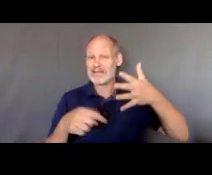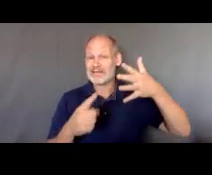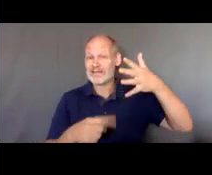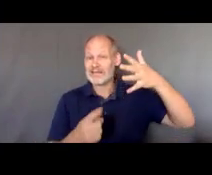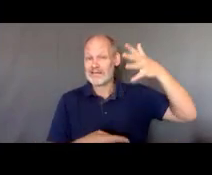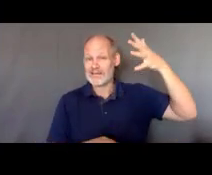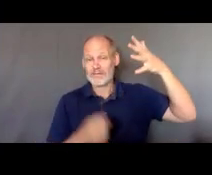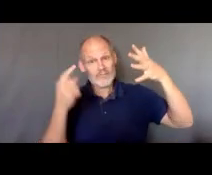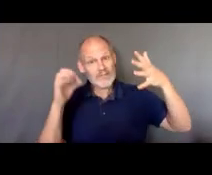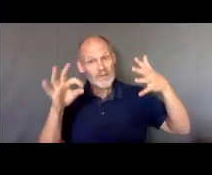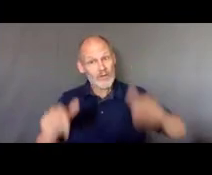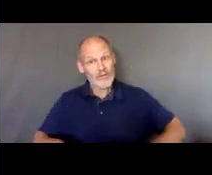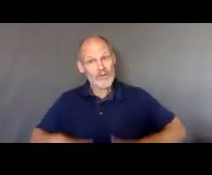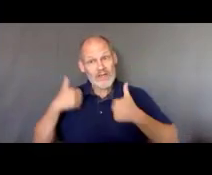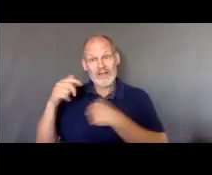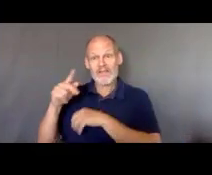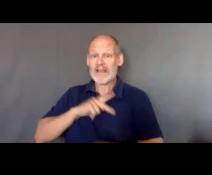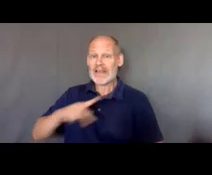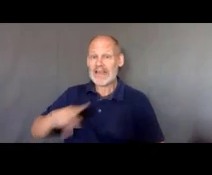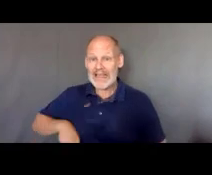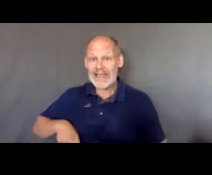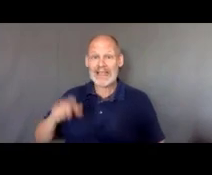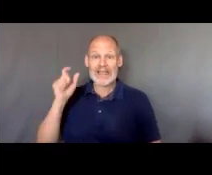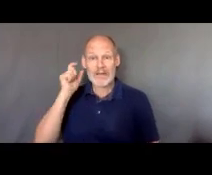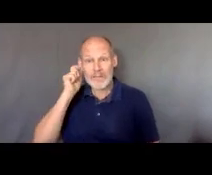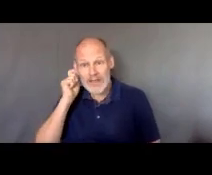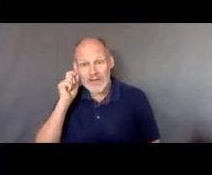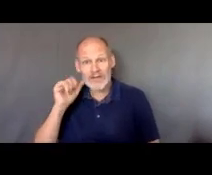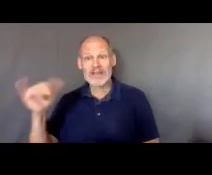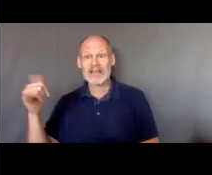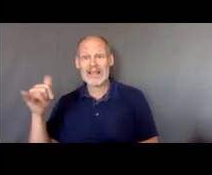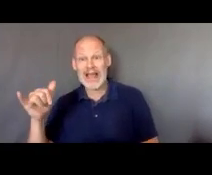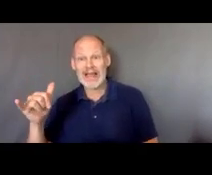dentro de el condado de King Pierce de Akima Uspokan